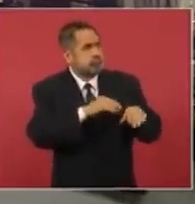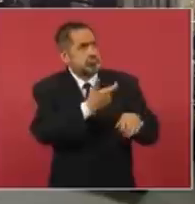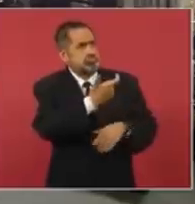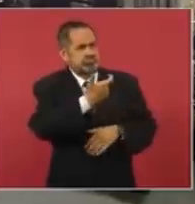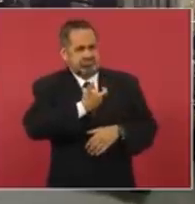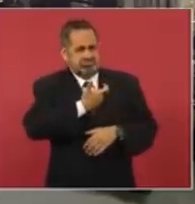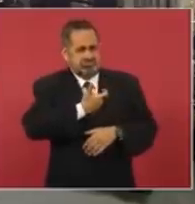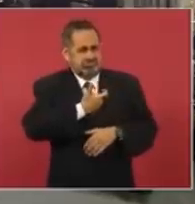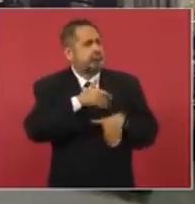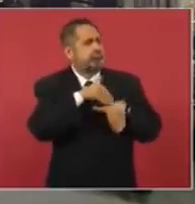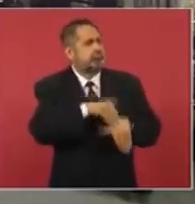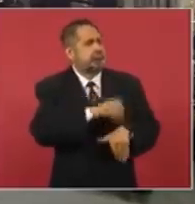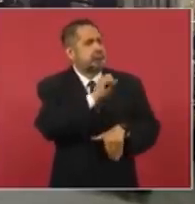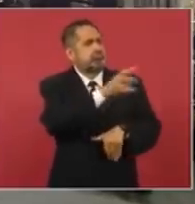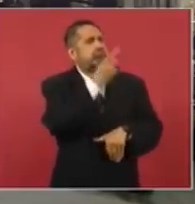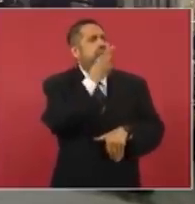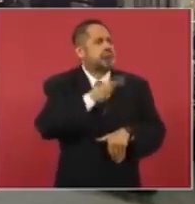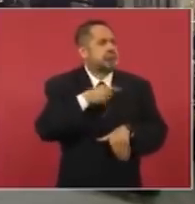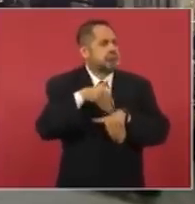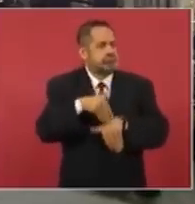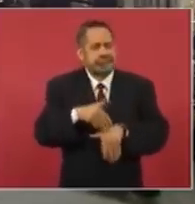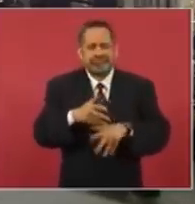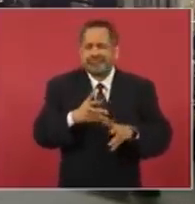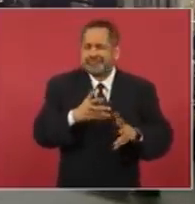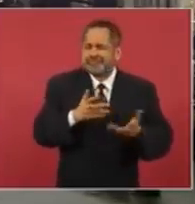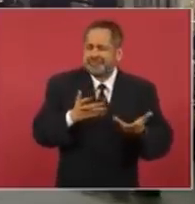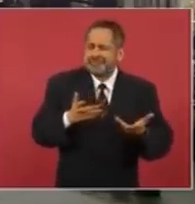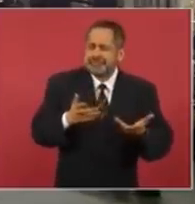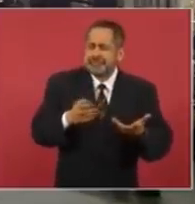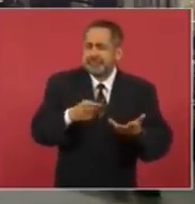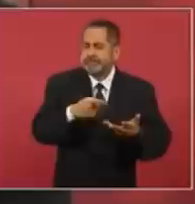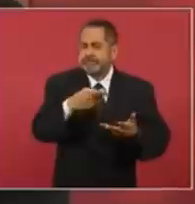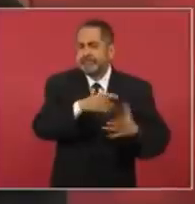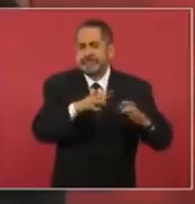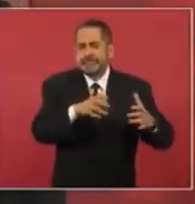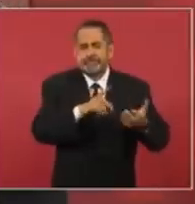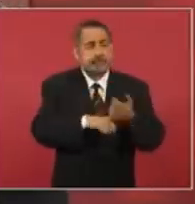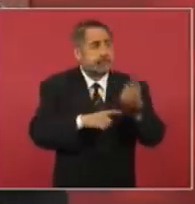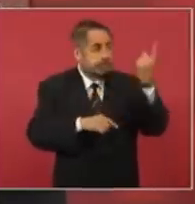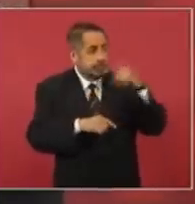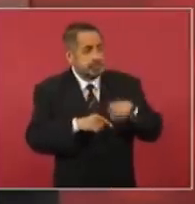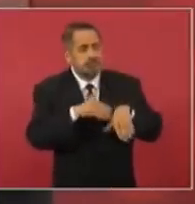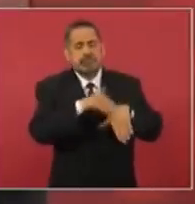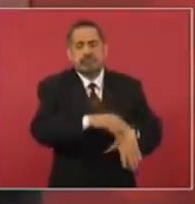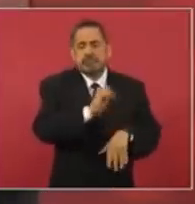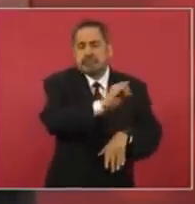de cualquier orden.